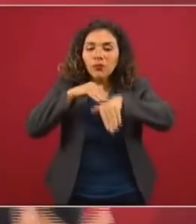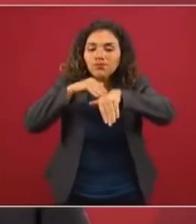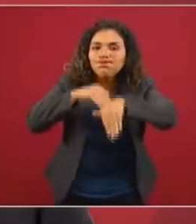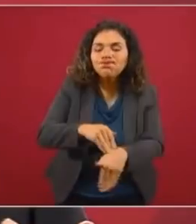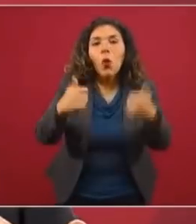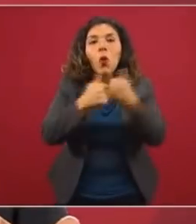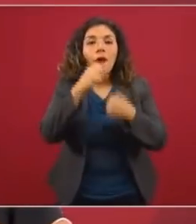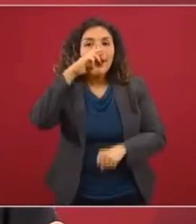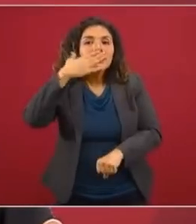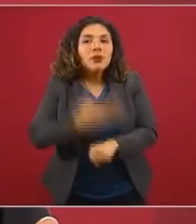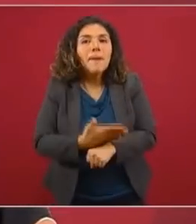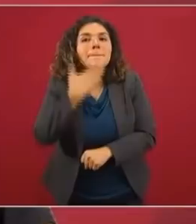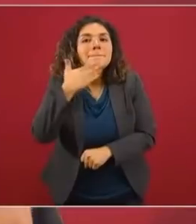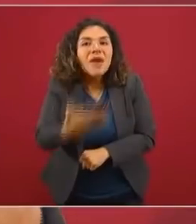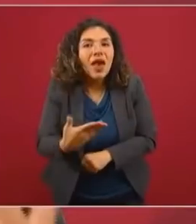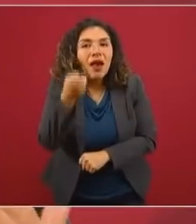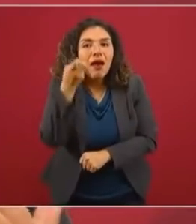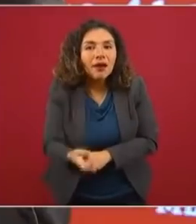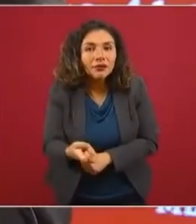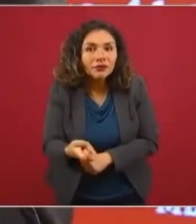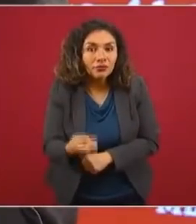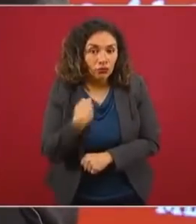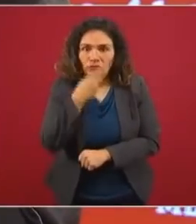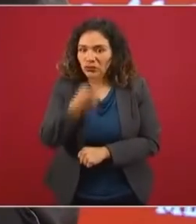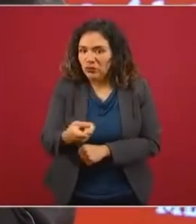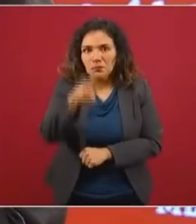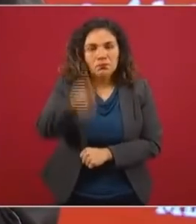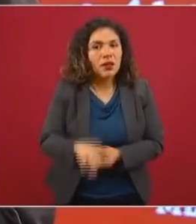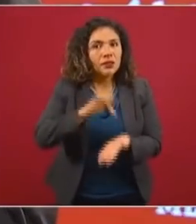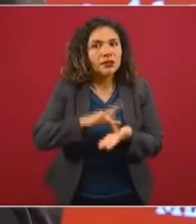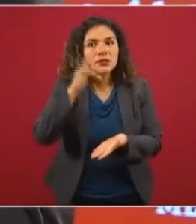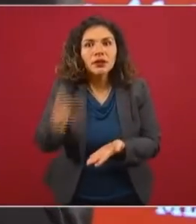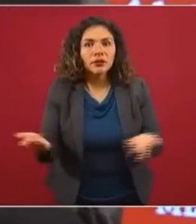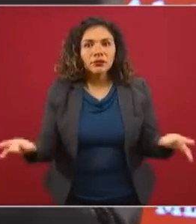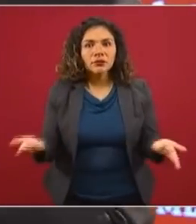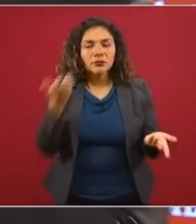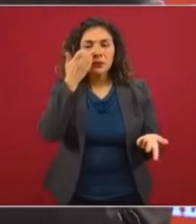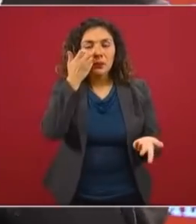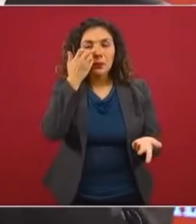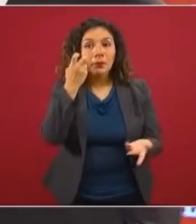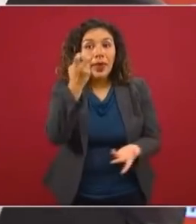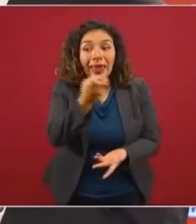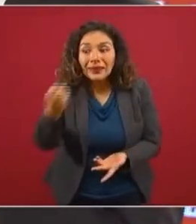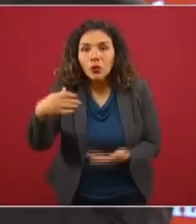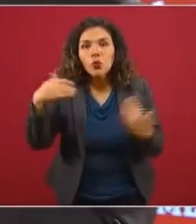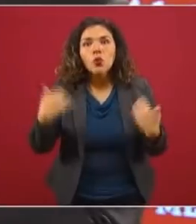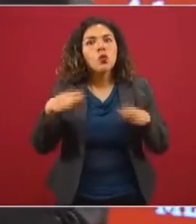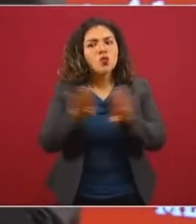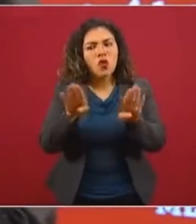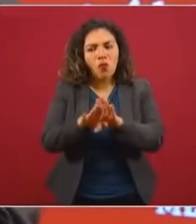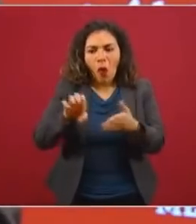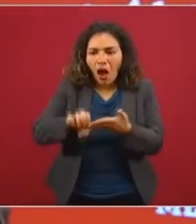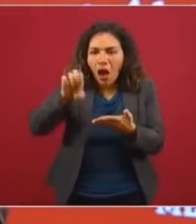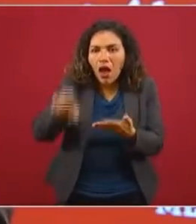responsable y lo tenemos que agradecer, fue ejemplar el